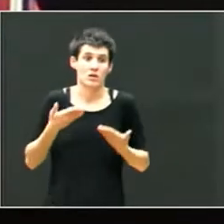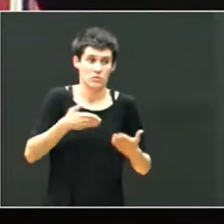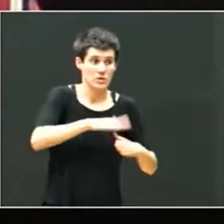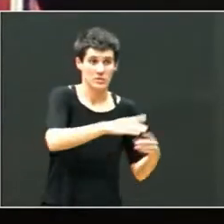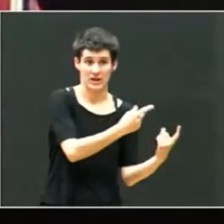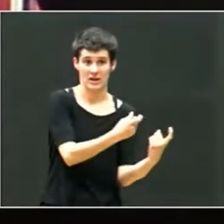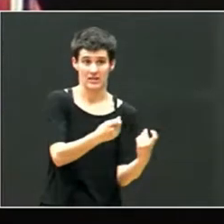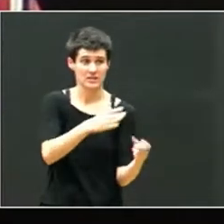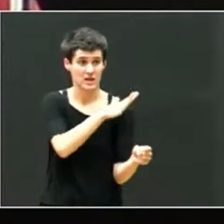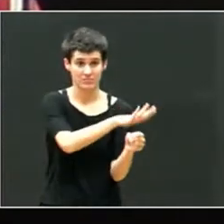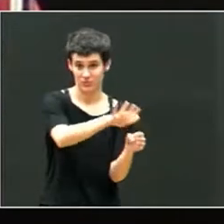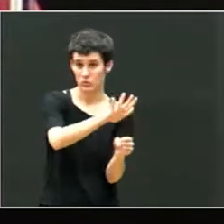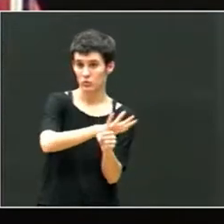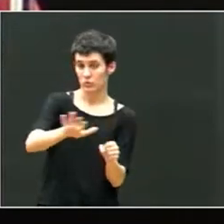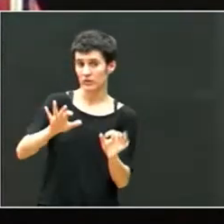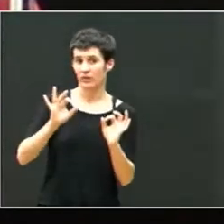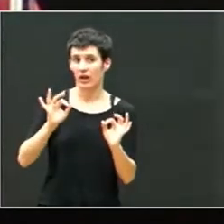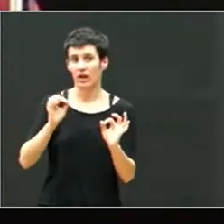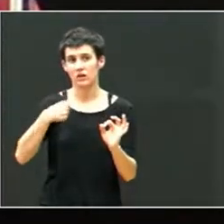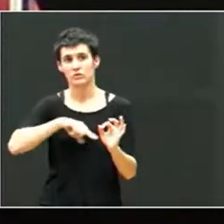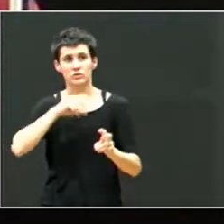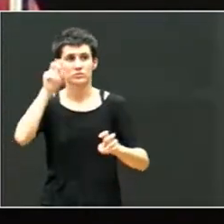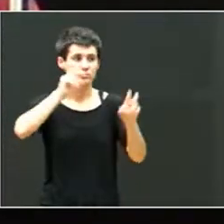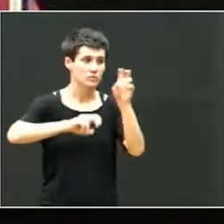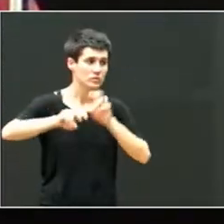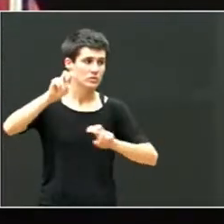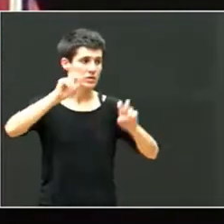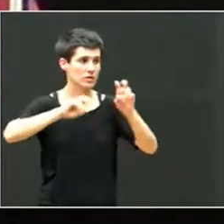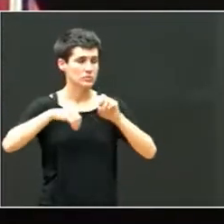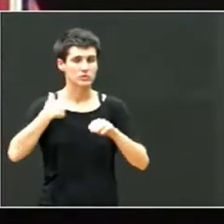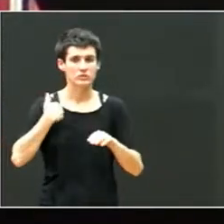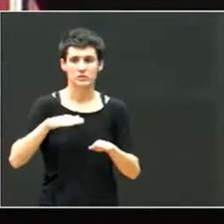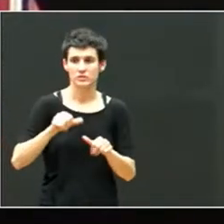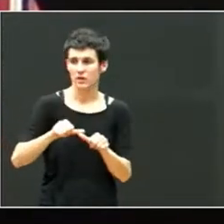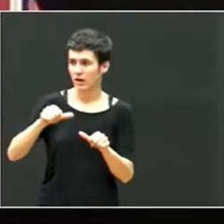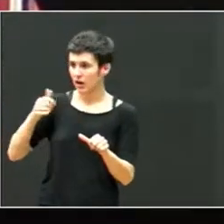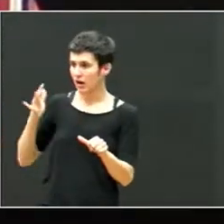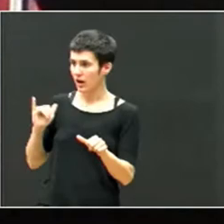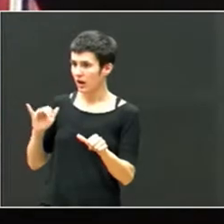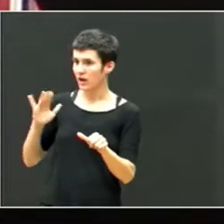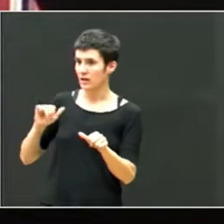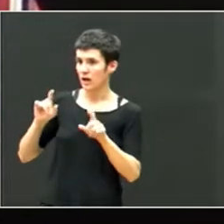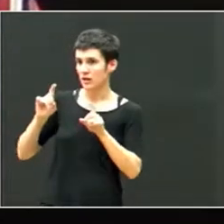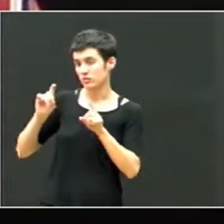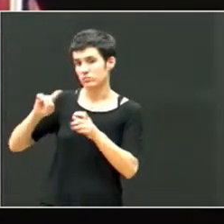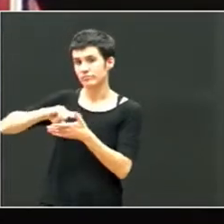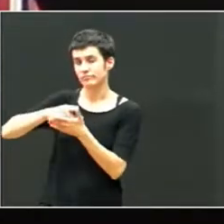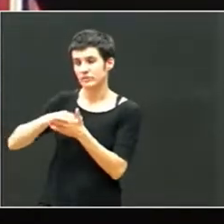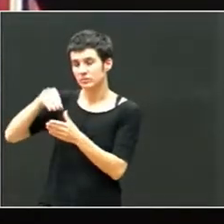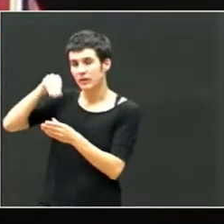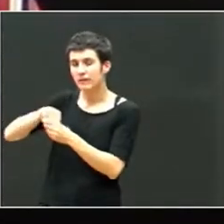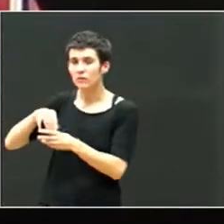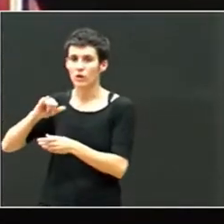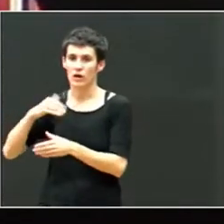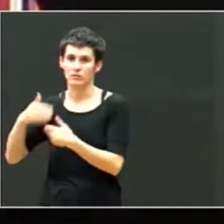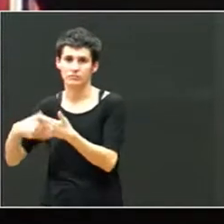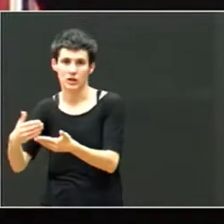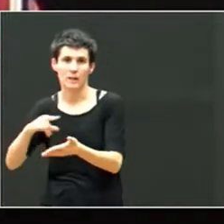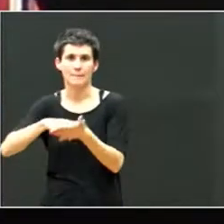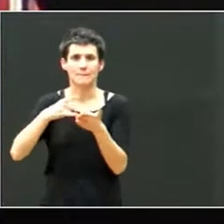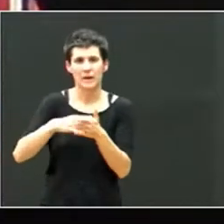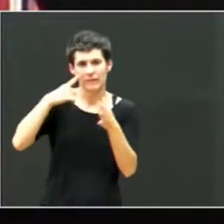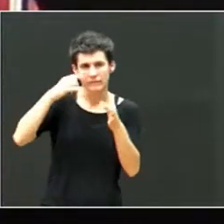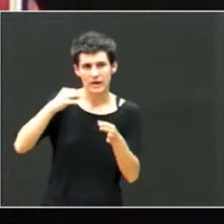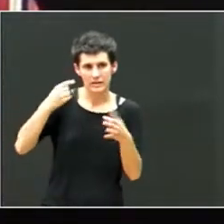Y ahí buscamos todas las recetas posibles que ya existen en el sistema educativo, que no son pocas, desde planes realistas de